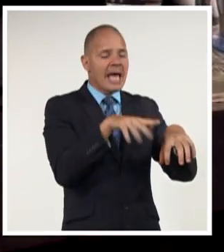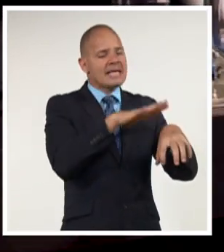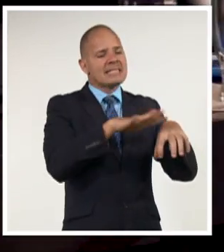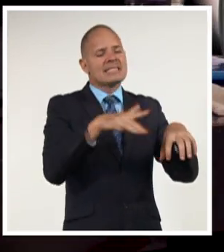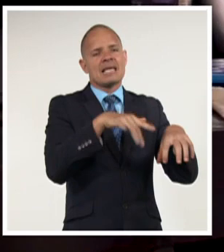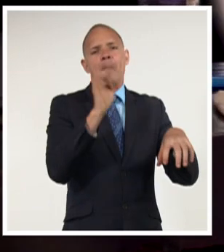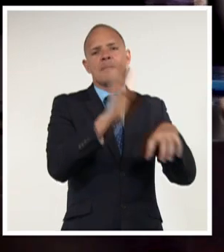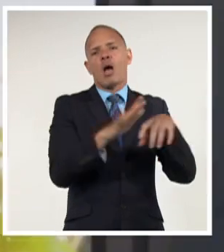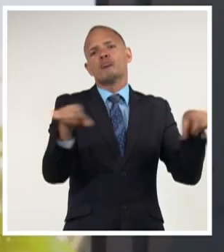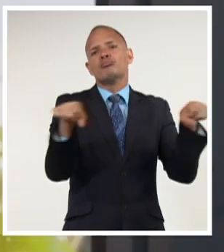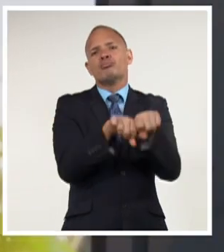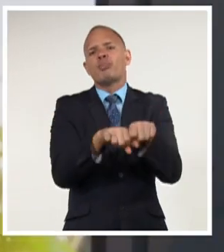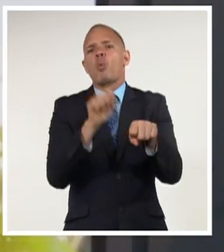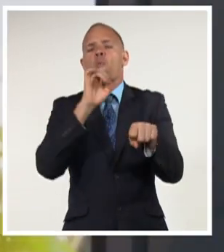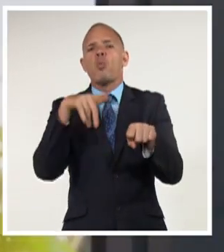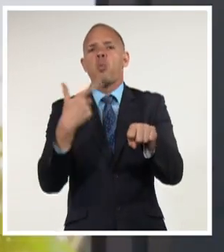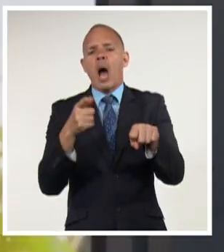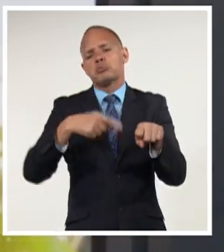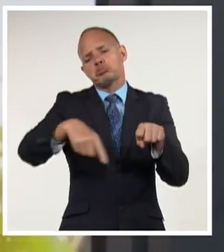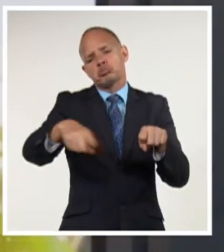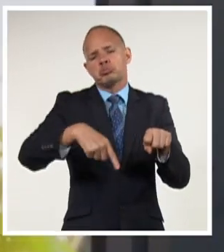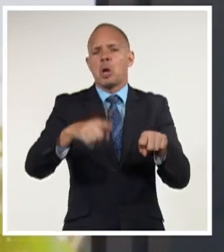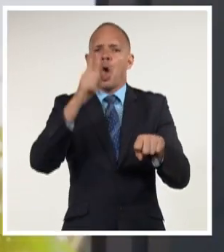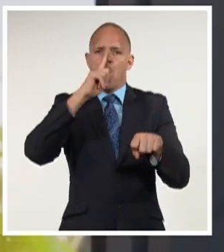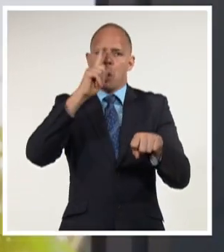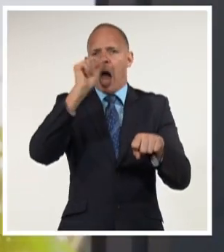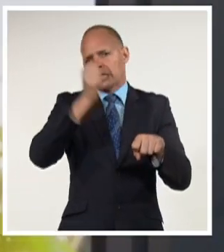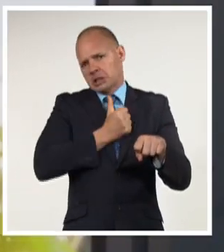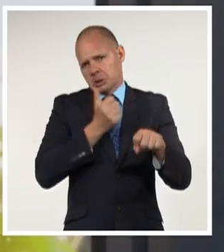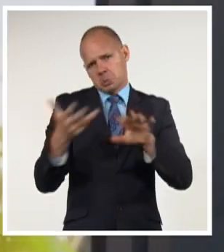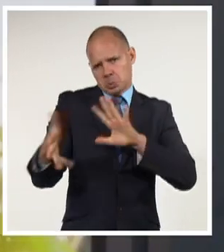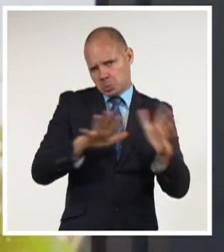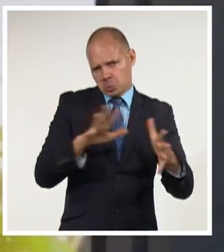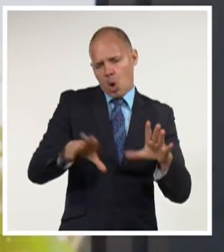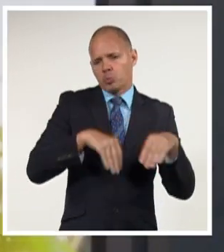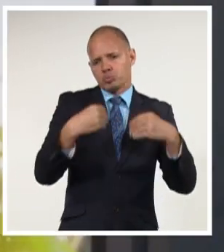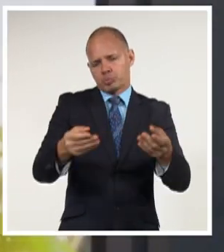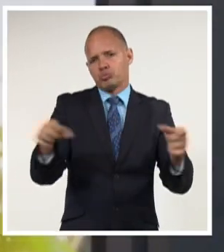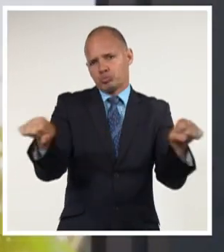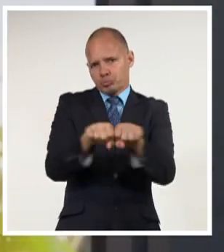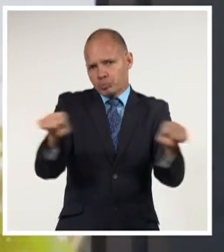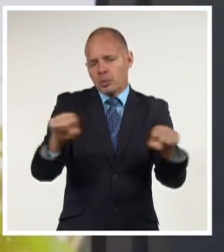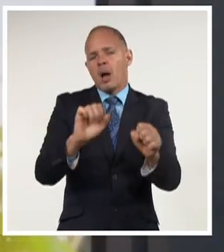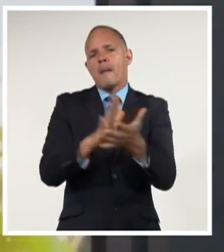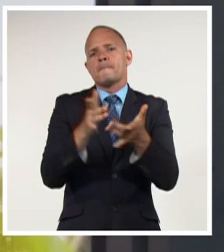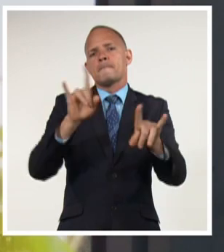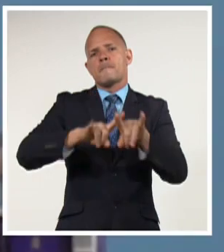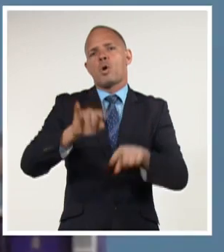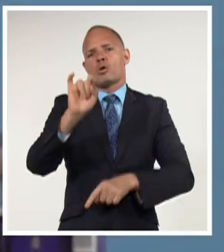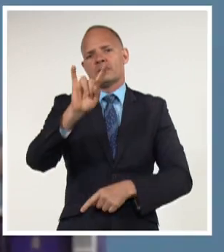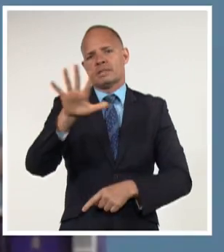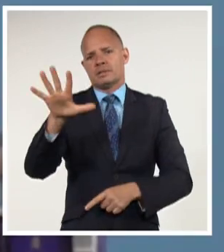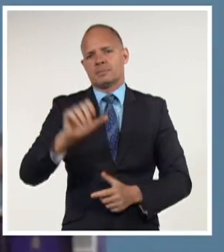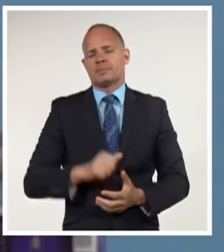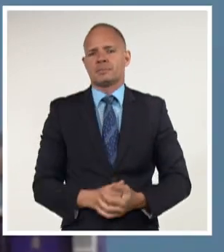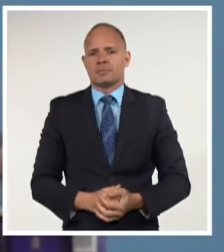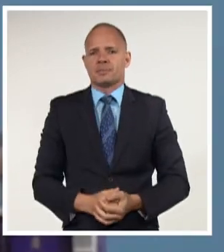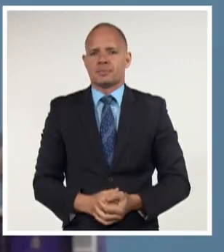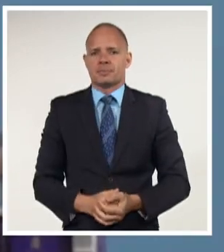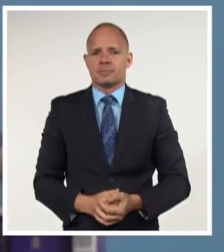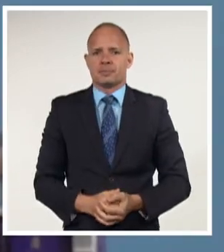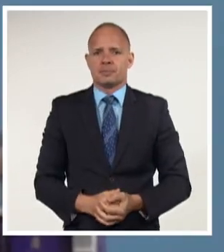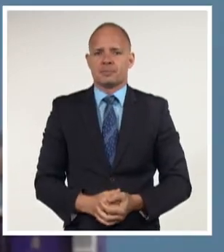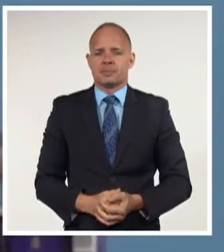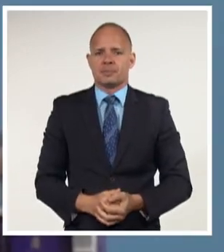Electroenergético Nacional en el mes de noviembre, aportando aproximadamente 95 megawatts. Ustedes tienen un